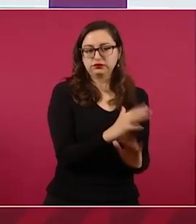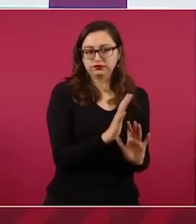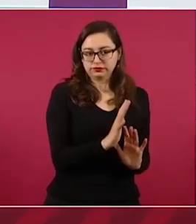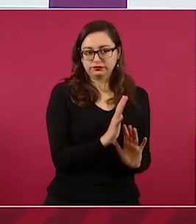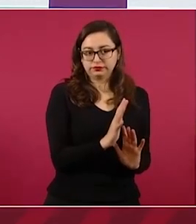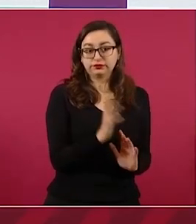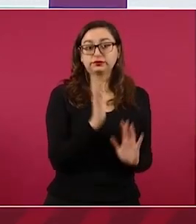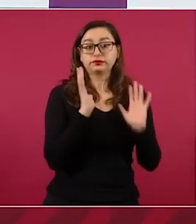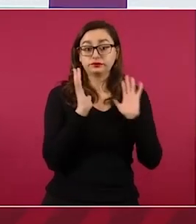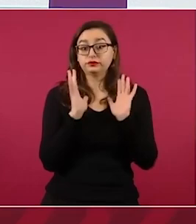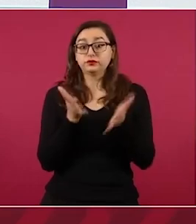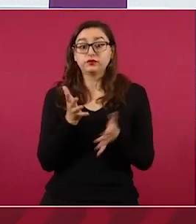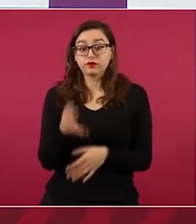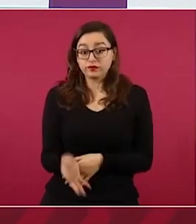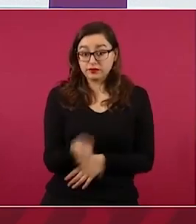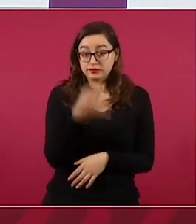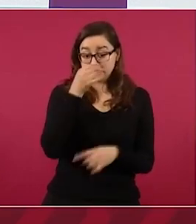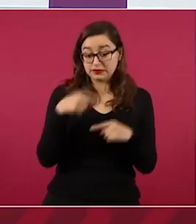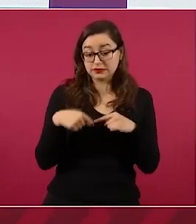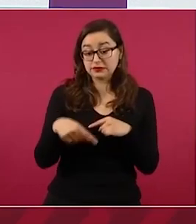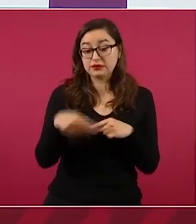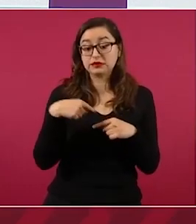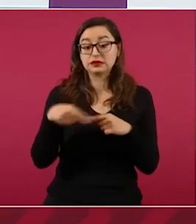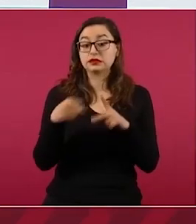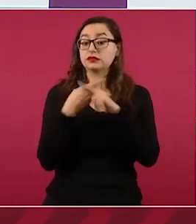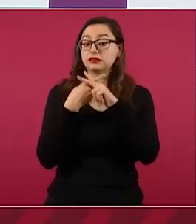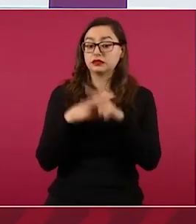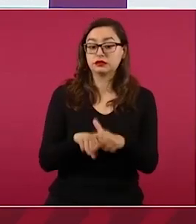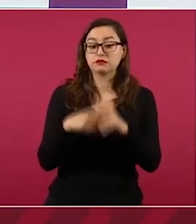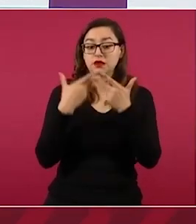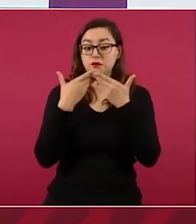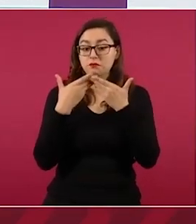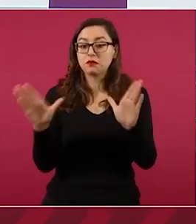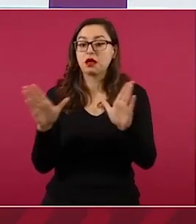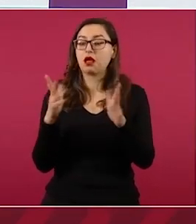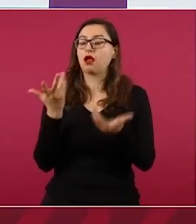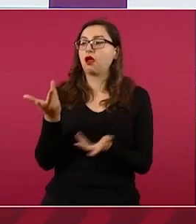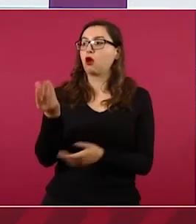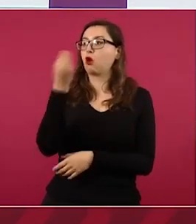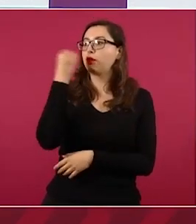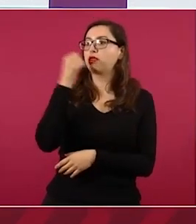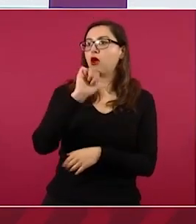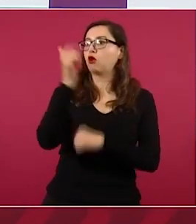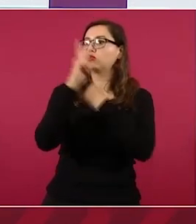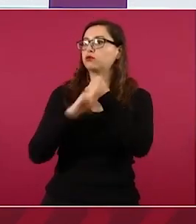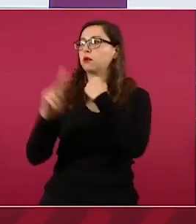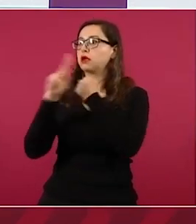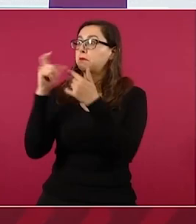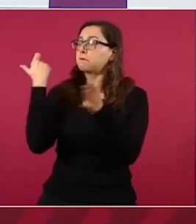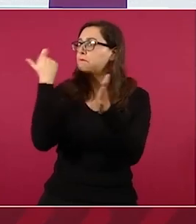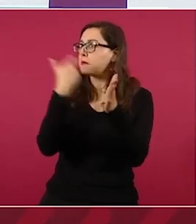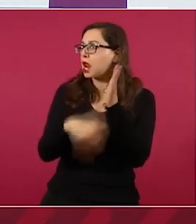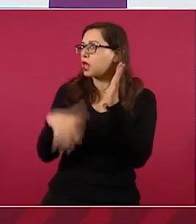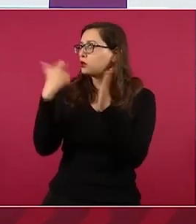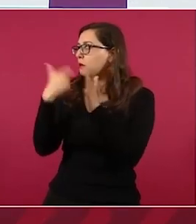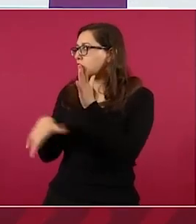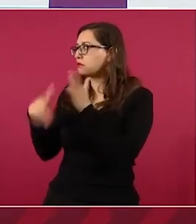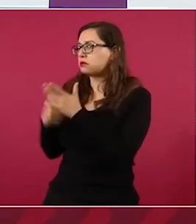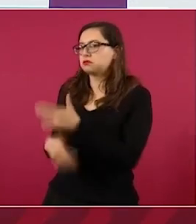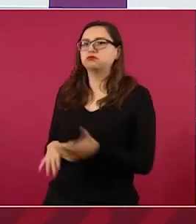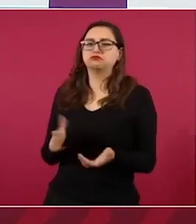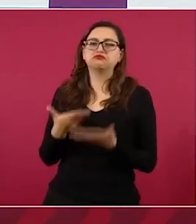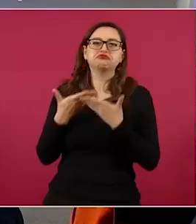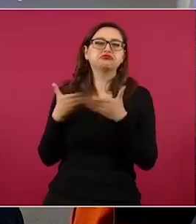de alimentos que se puedan conseguir a mejor precio,